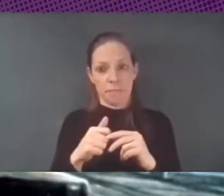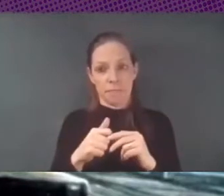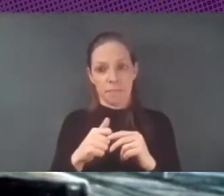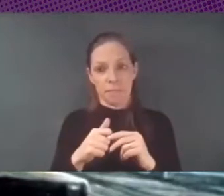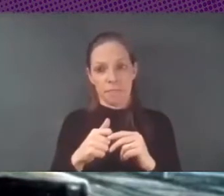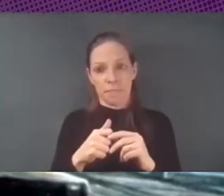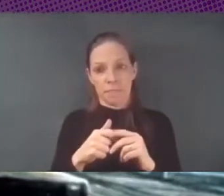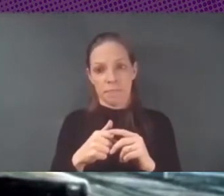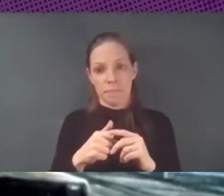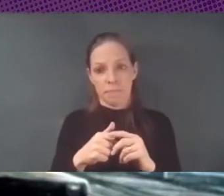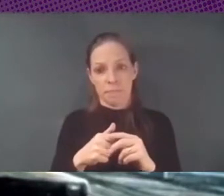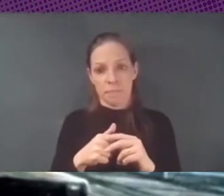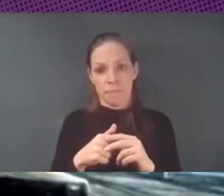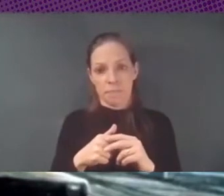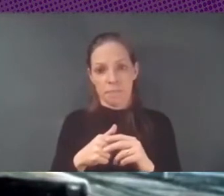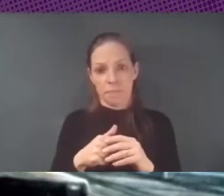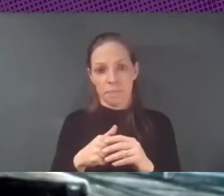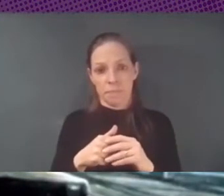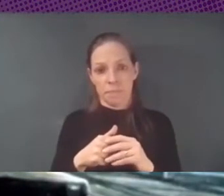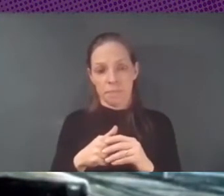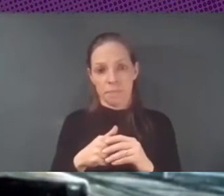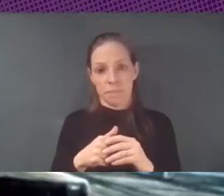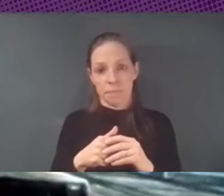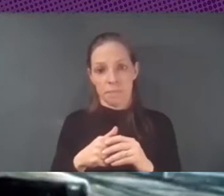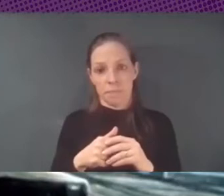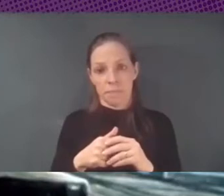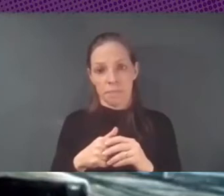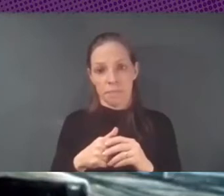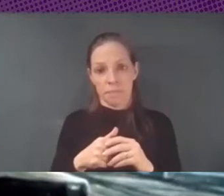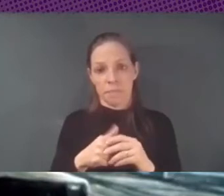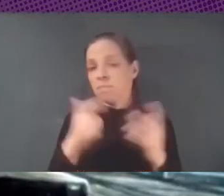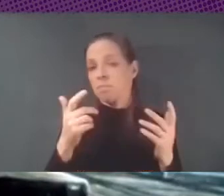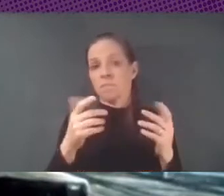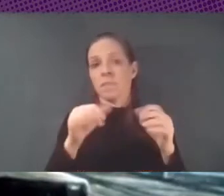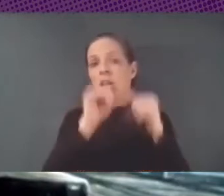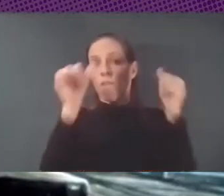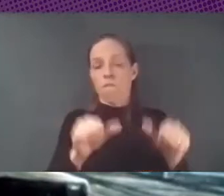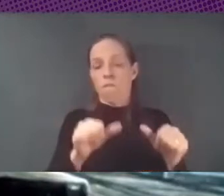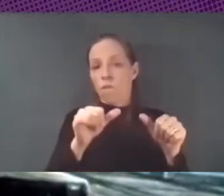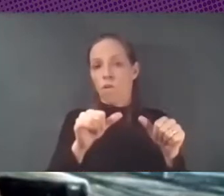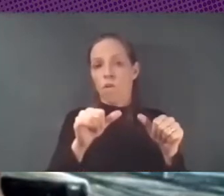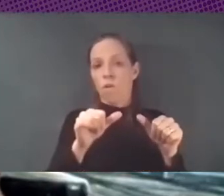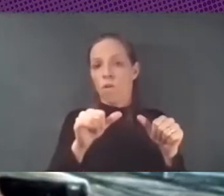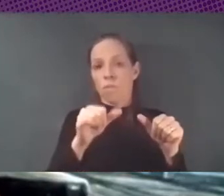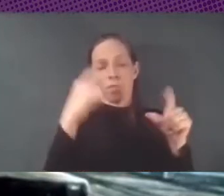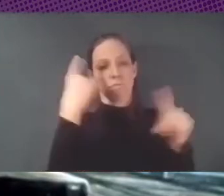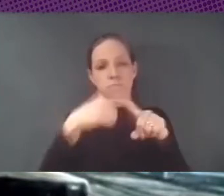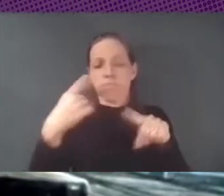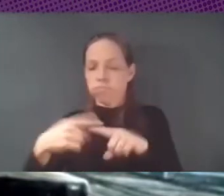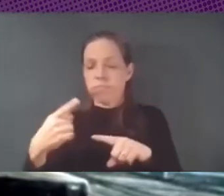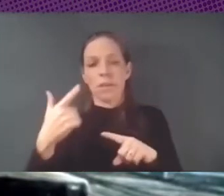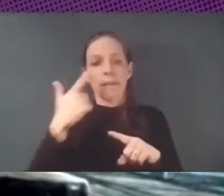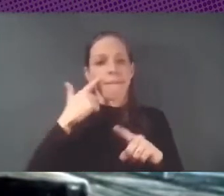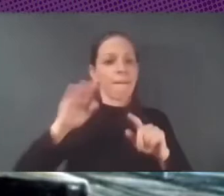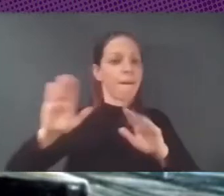y mucho más rápido, de cuestiones de peer review, también, y de arbitraje, de